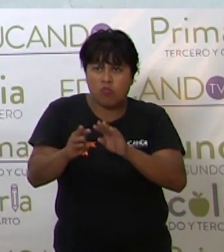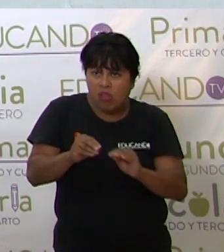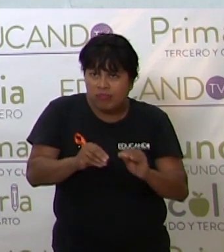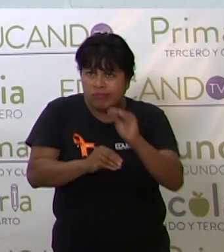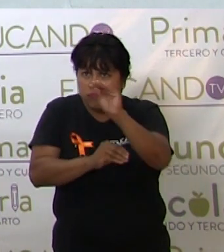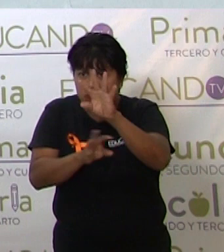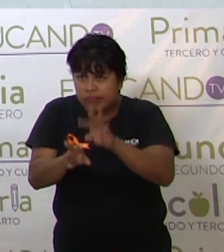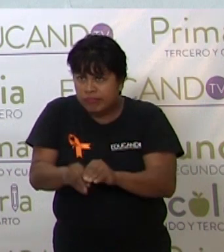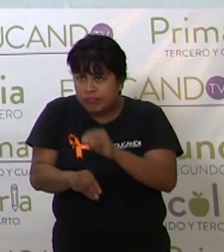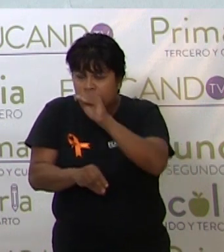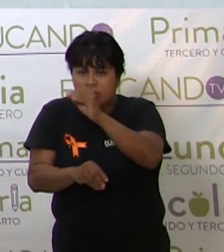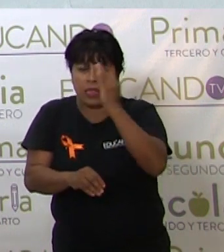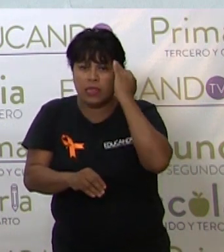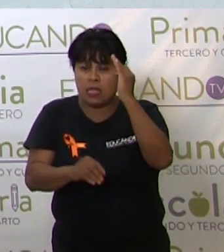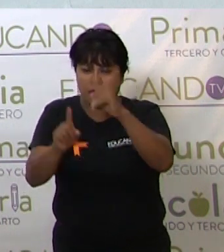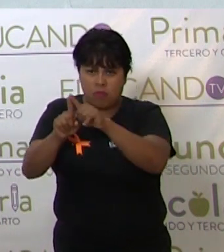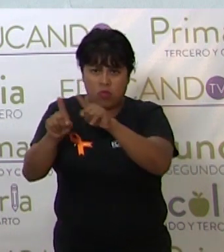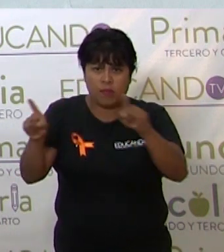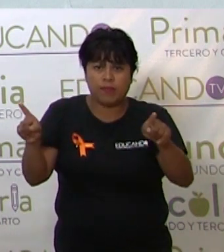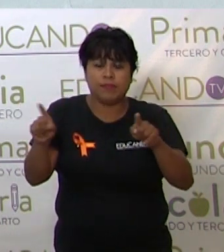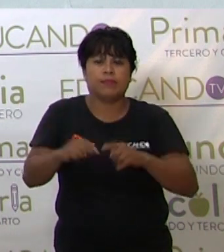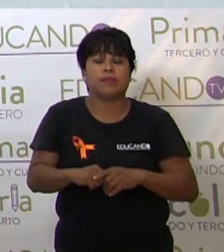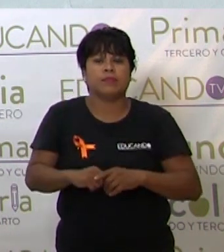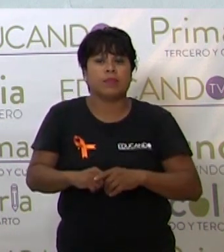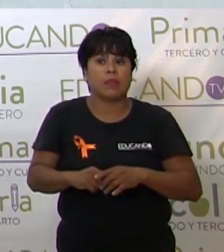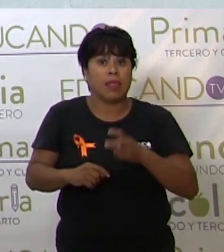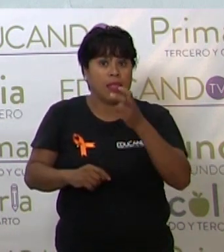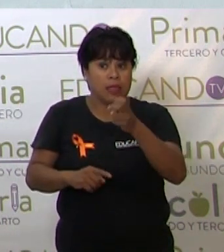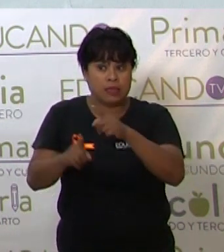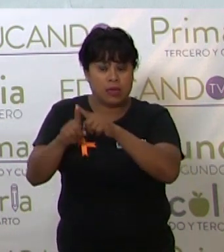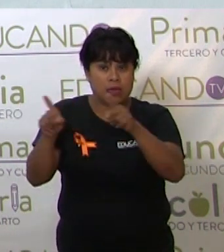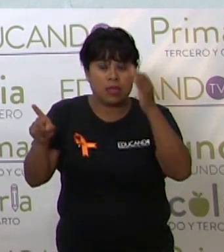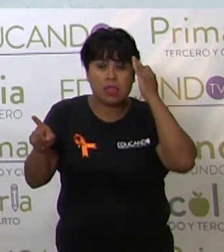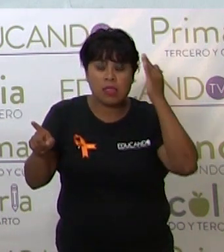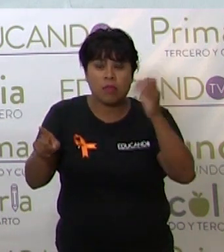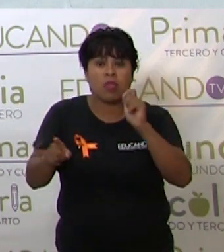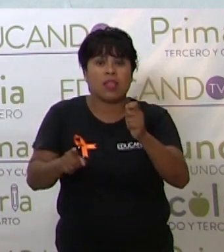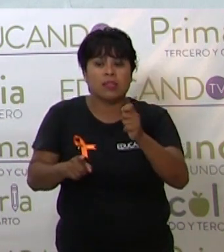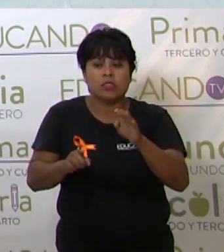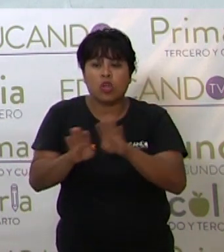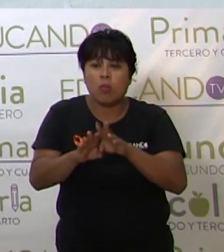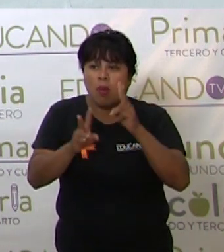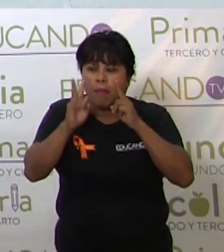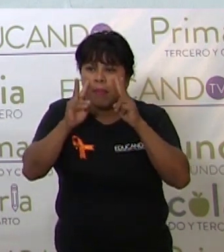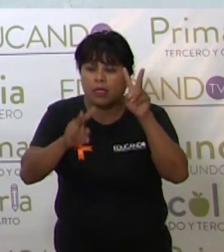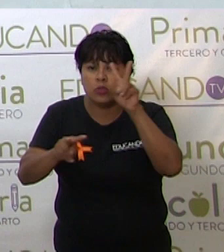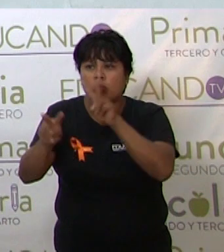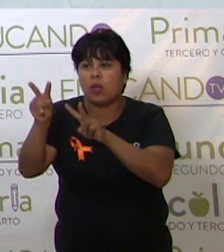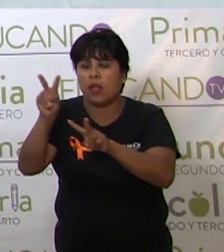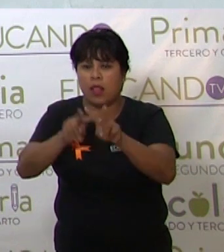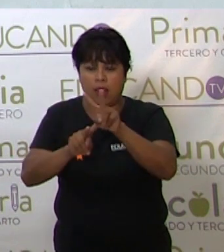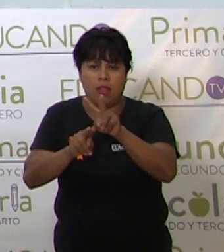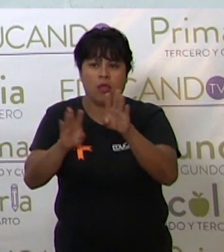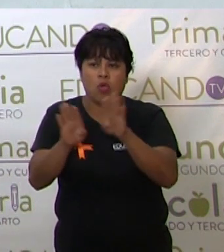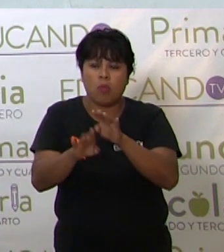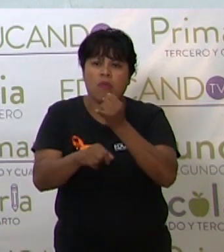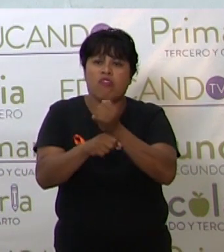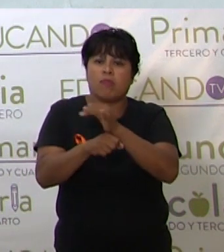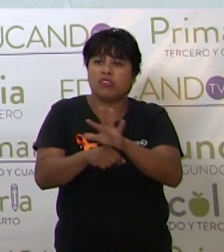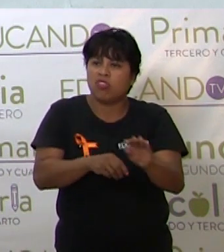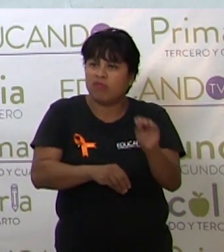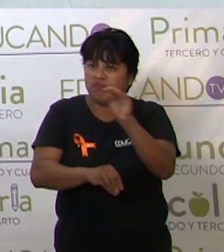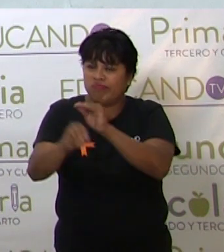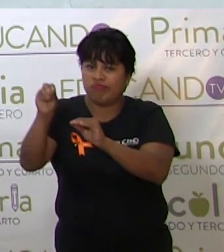en esta línea de tiempo. Y que la línea de tiempo es una manera visual de jerarquizar la información.